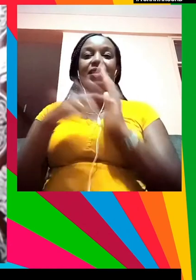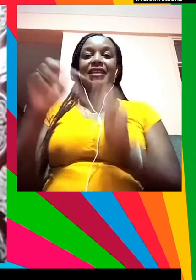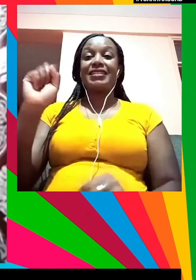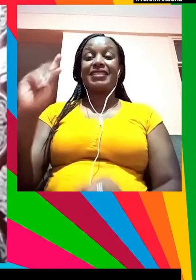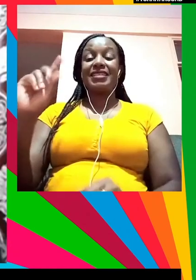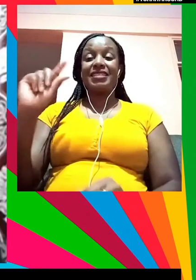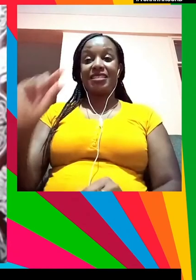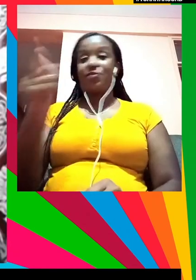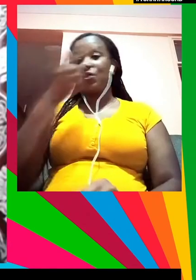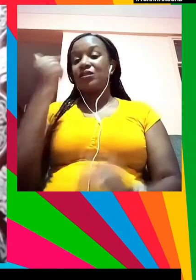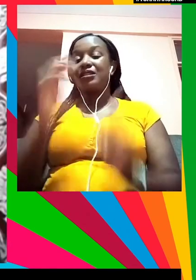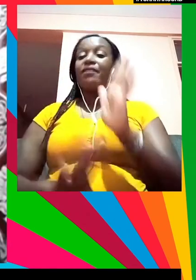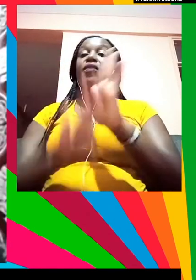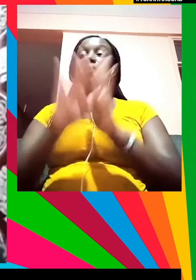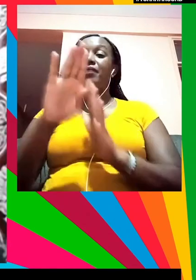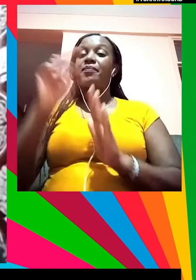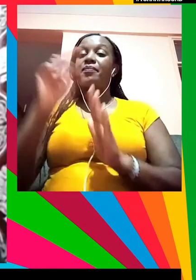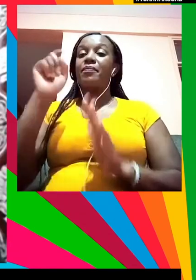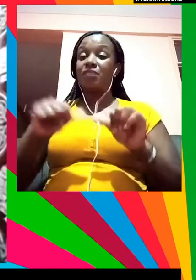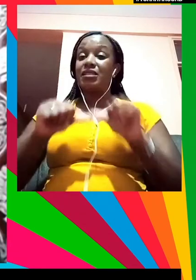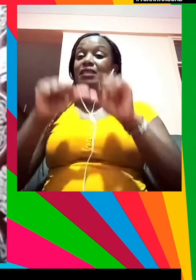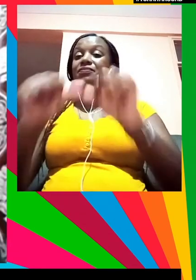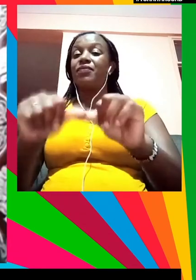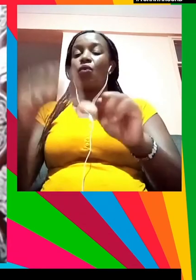desarrollo es sostenible de por sí